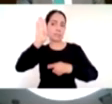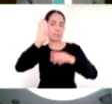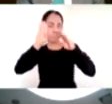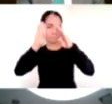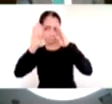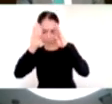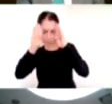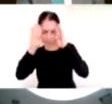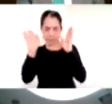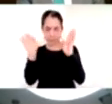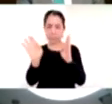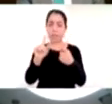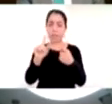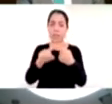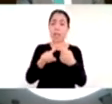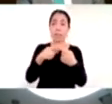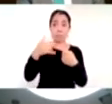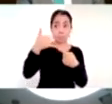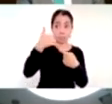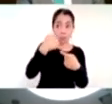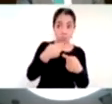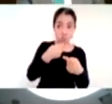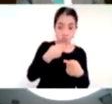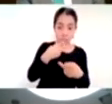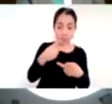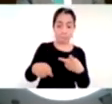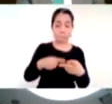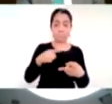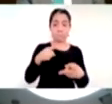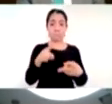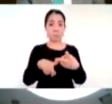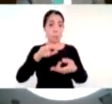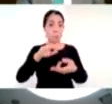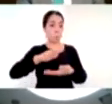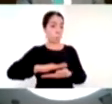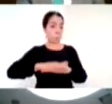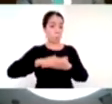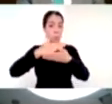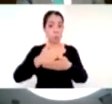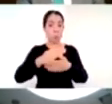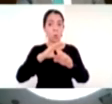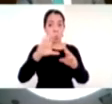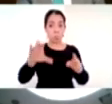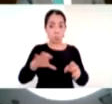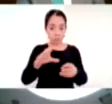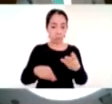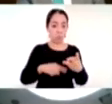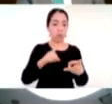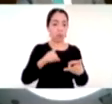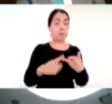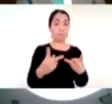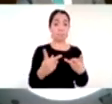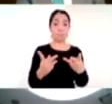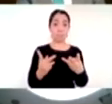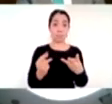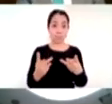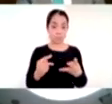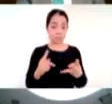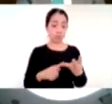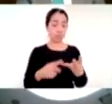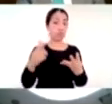utilizar una computadora si van a utilizar la televisión la radio el cuadernillo